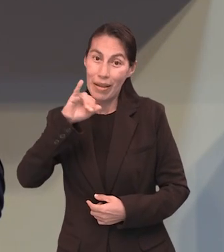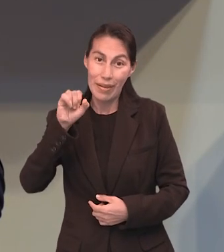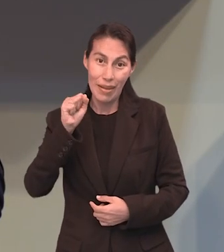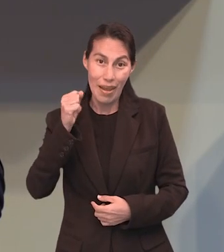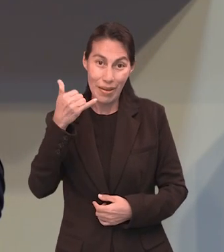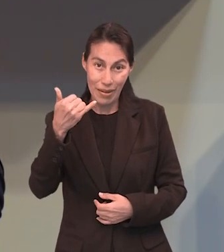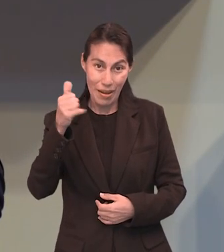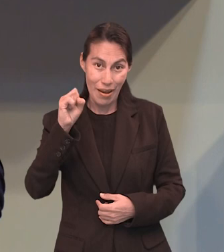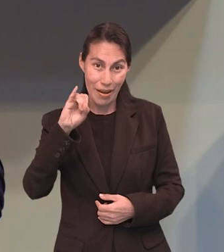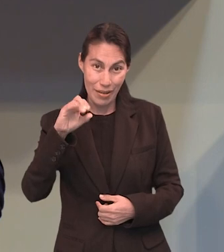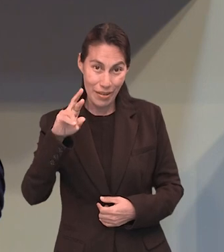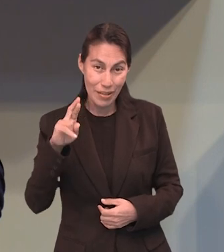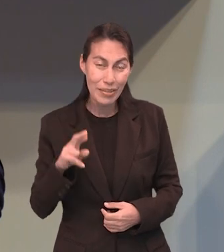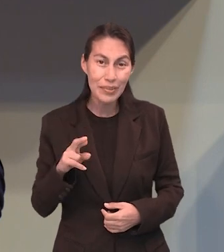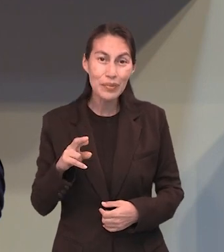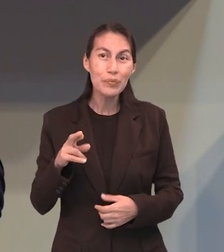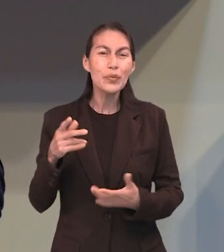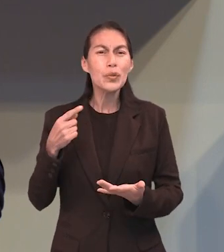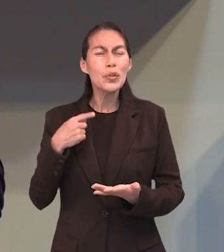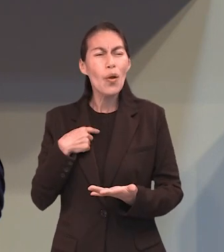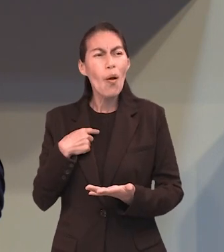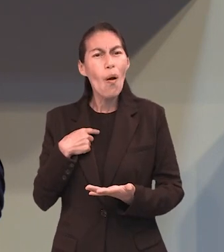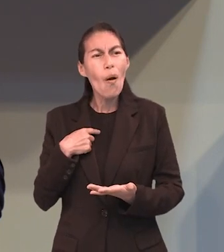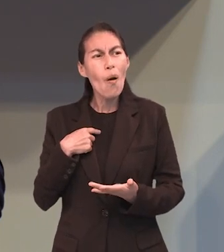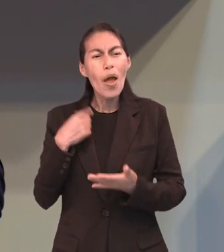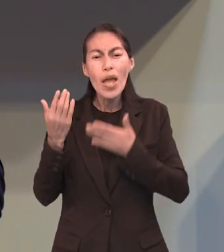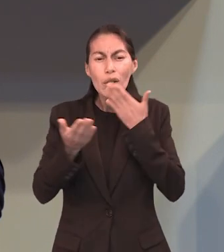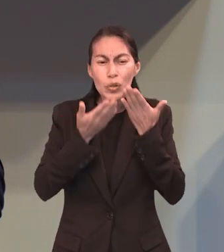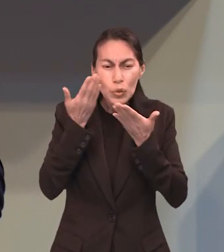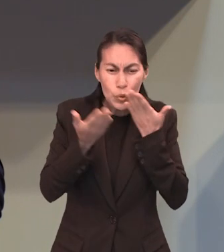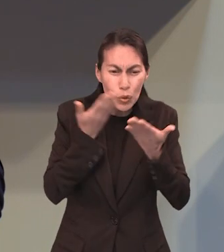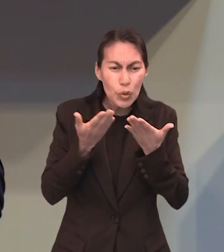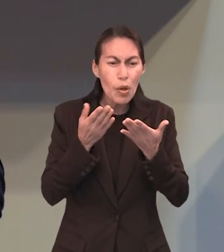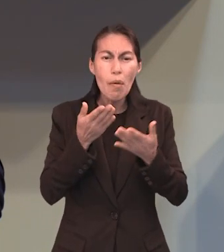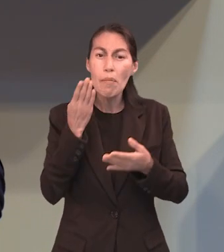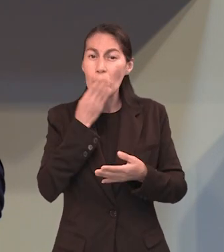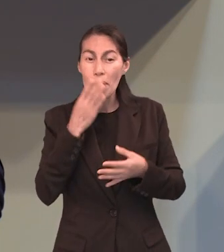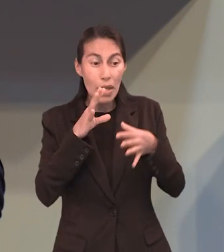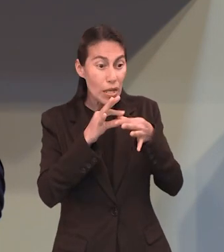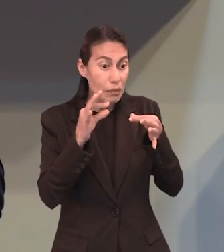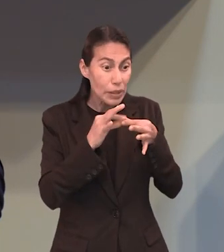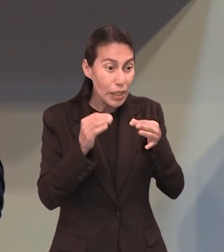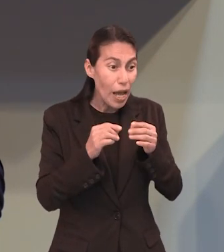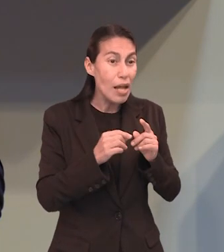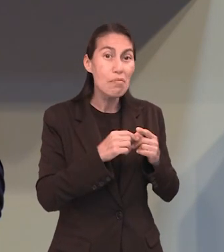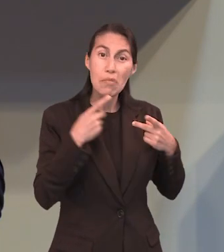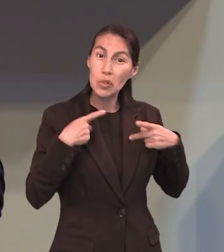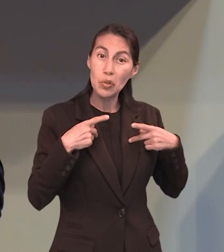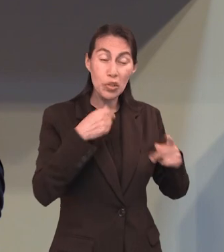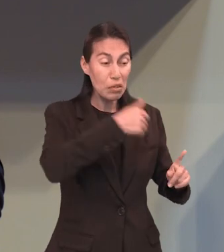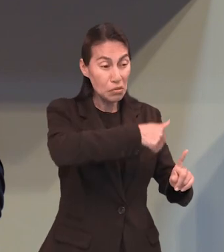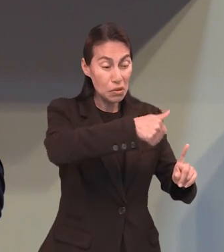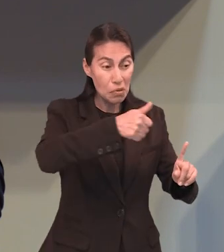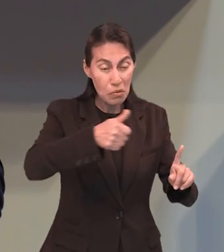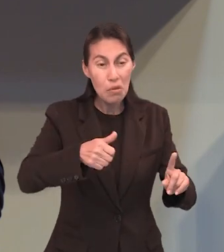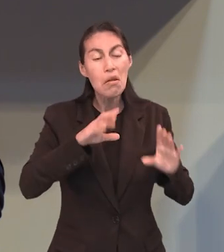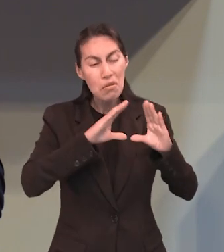gusta compartir de Jesús es a través de estudios de la Biblia, en forma individual.